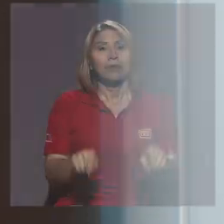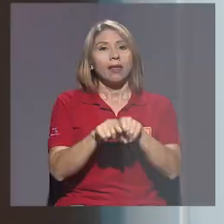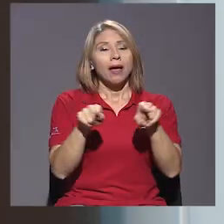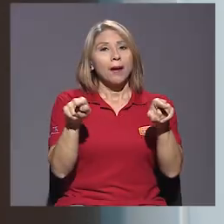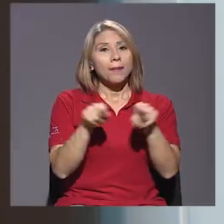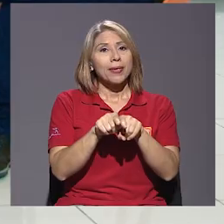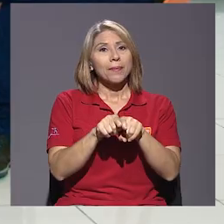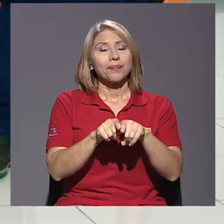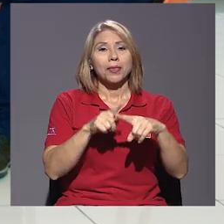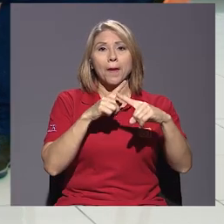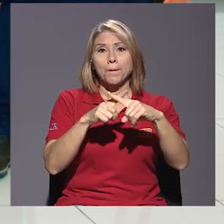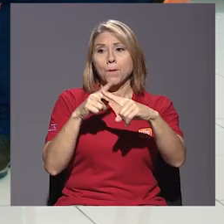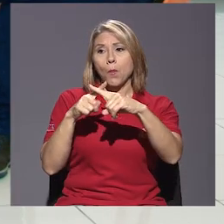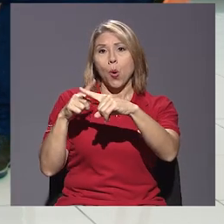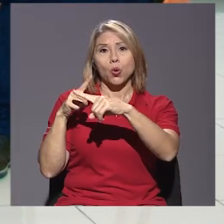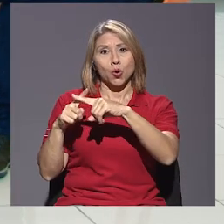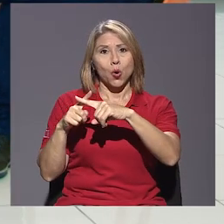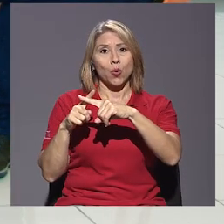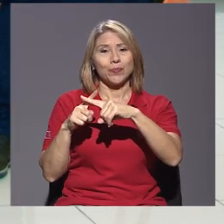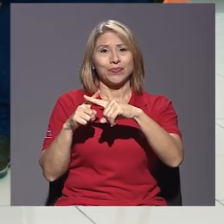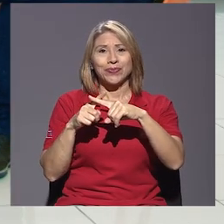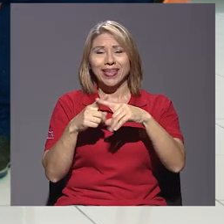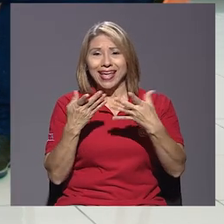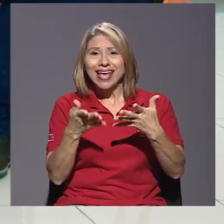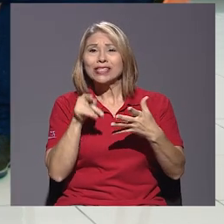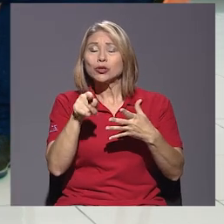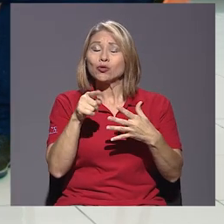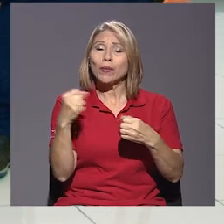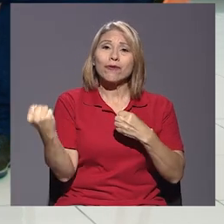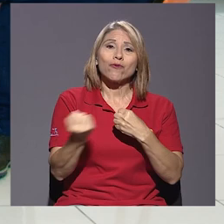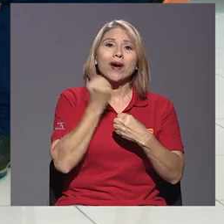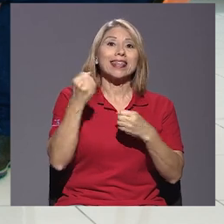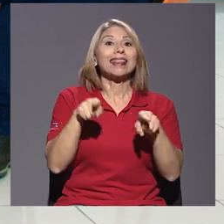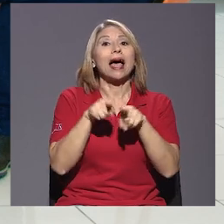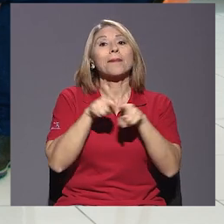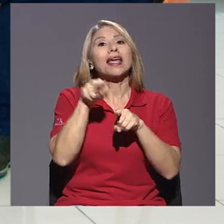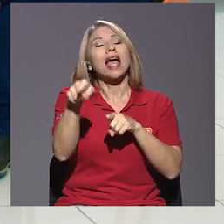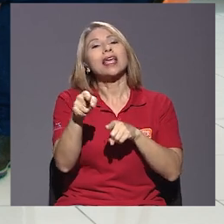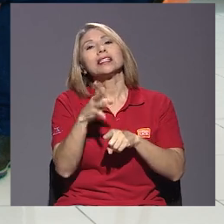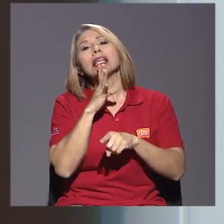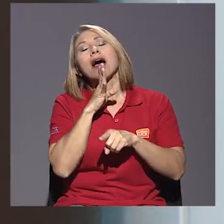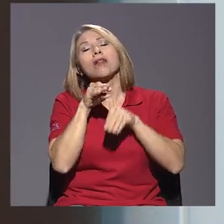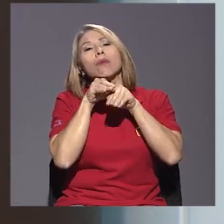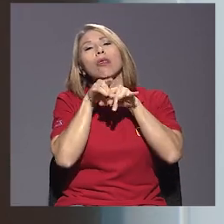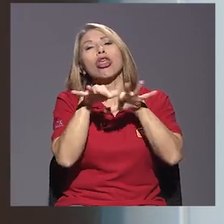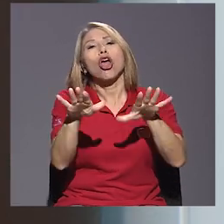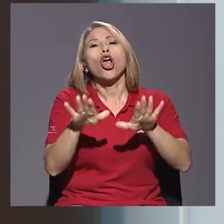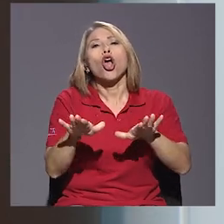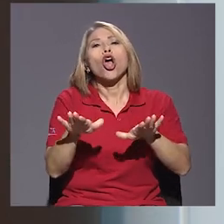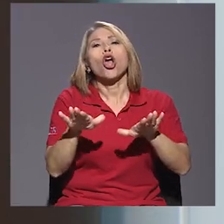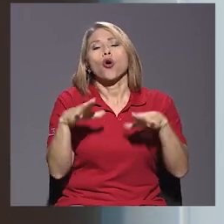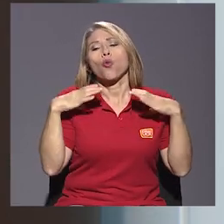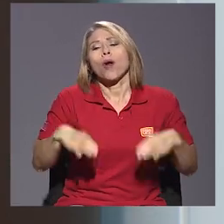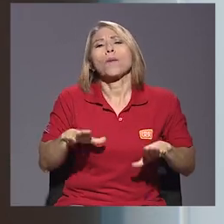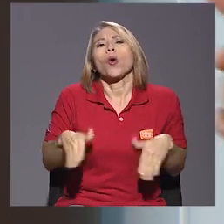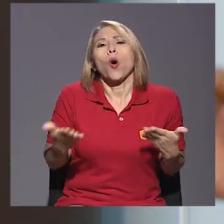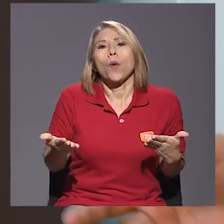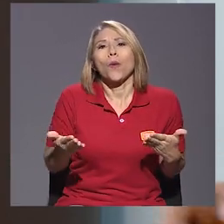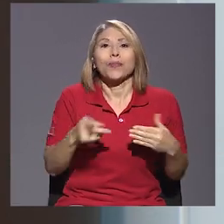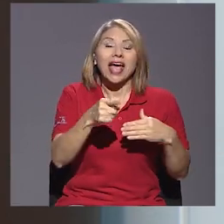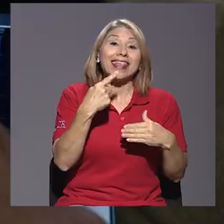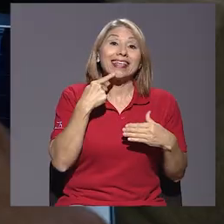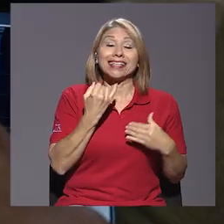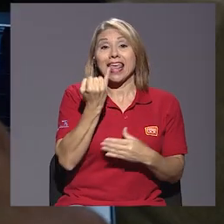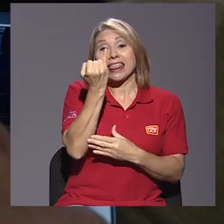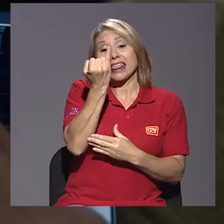También lo del porno es súper fuerte, porque eso es hasta expectativa de cómo es el cuerpo también, ¿verdad? Porque, digamos, en el porno es delgado, sin